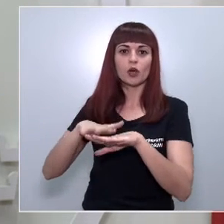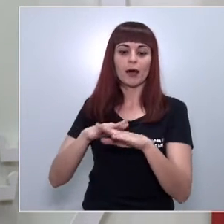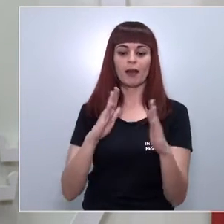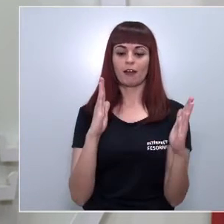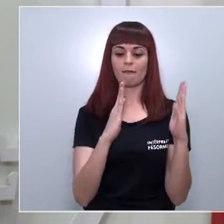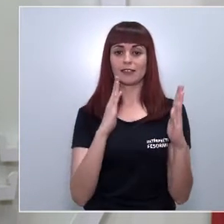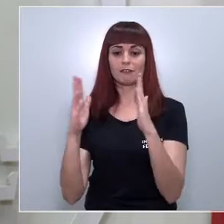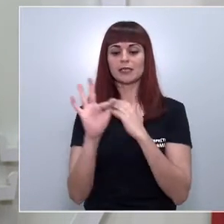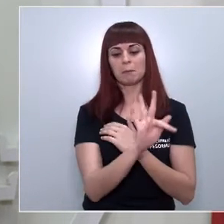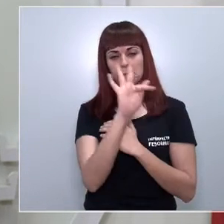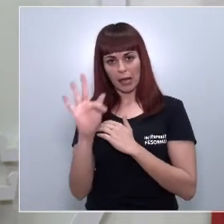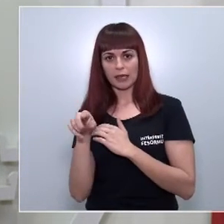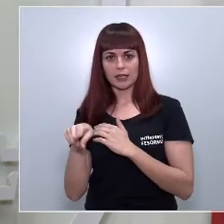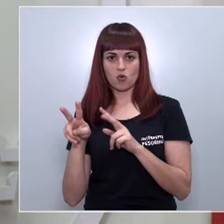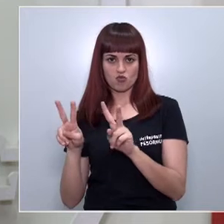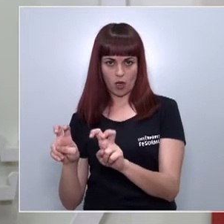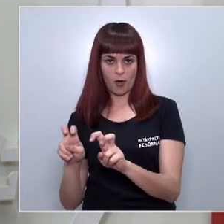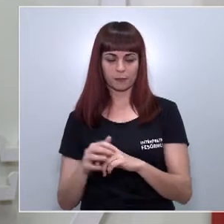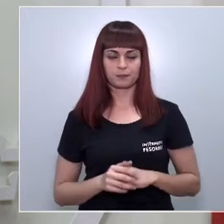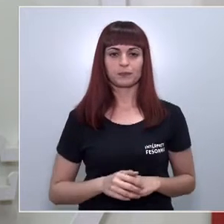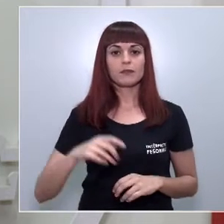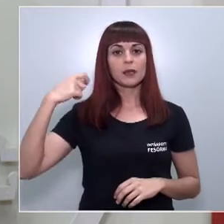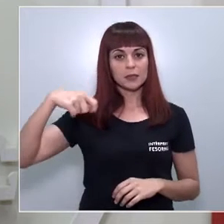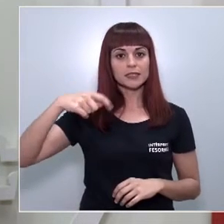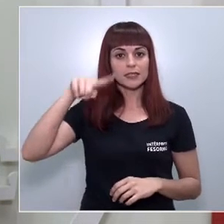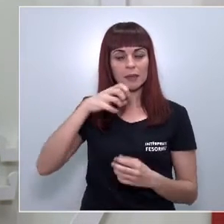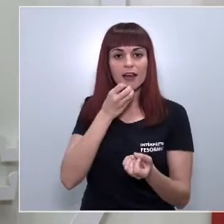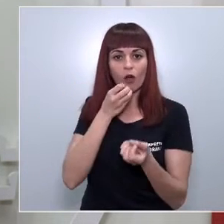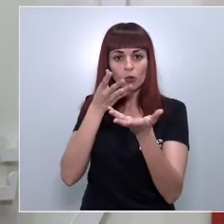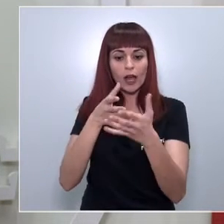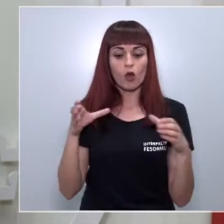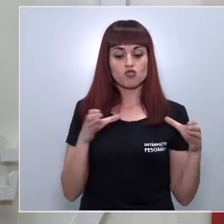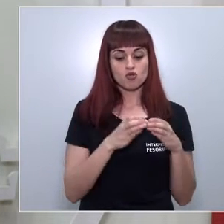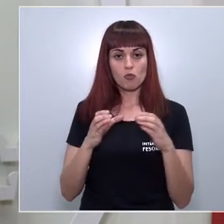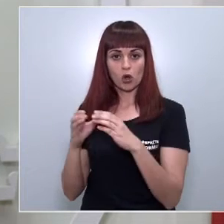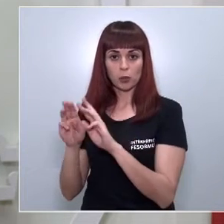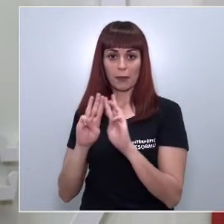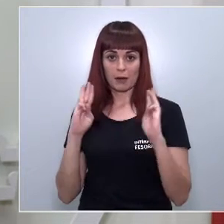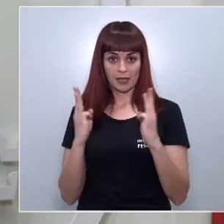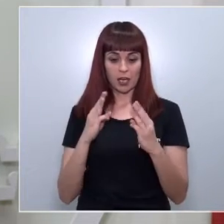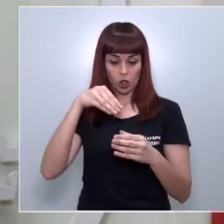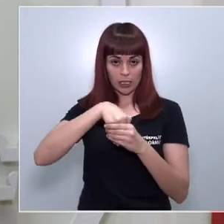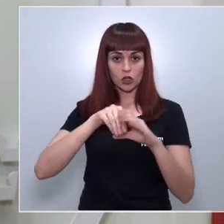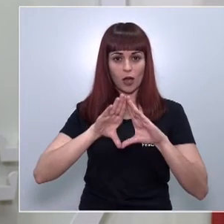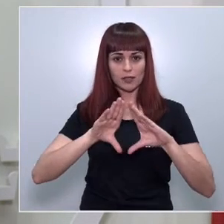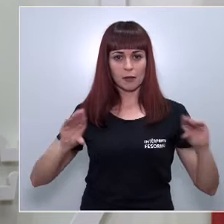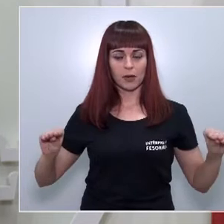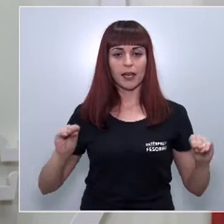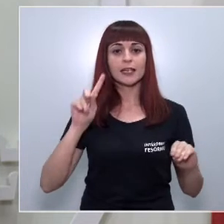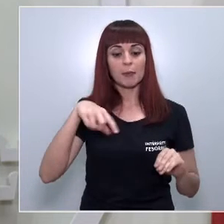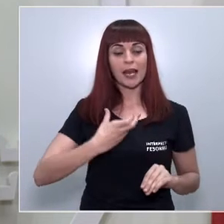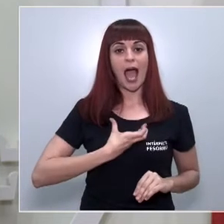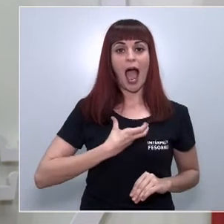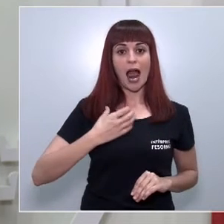nuevo paso. El presidente además ha comunicado a los grupos parlamentarios representados en la Asamblea y a los